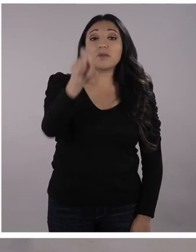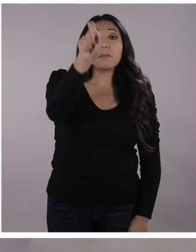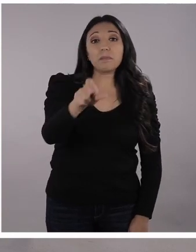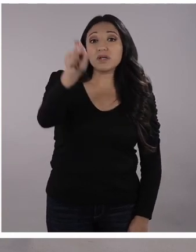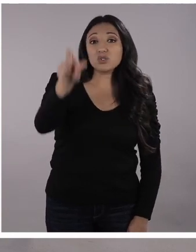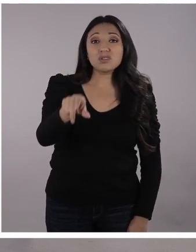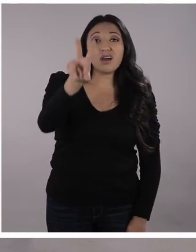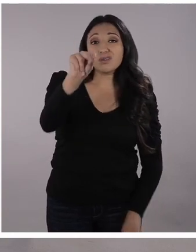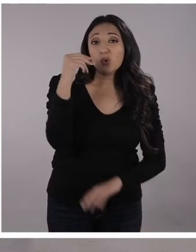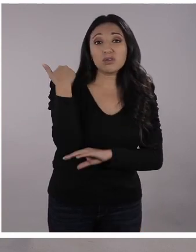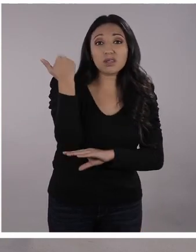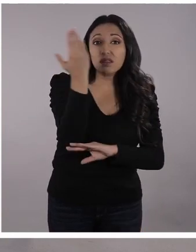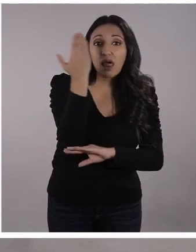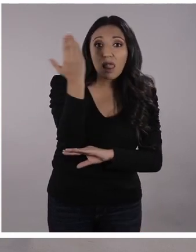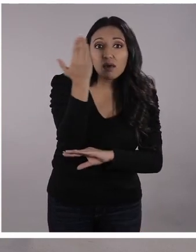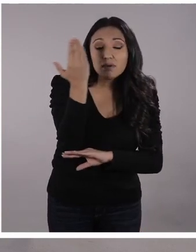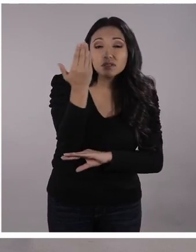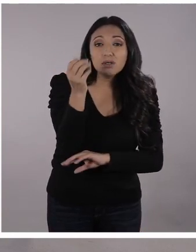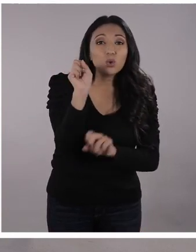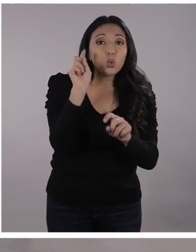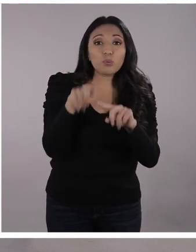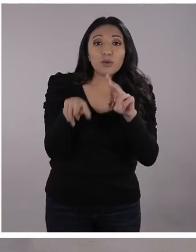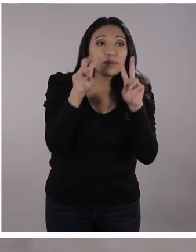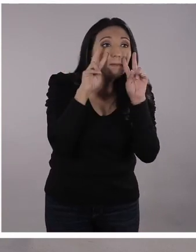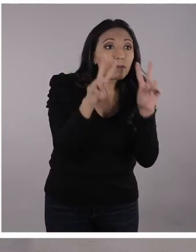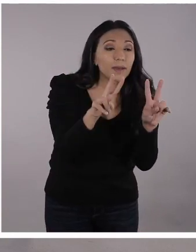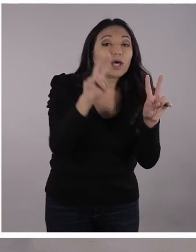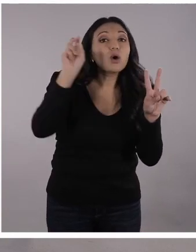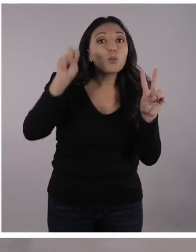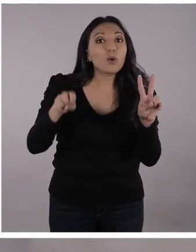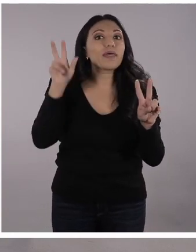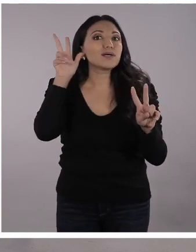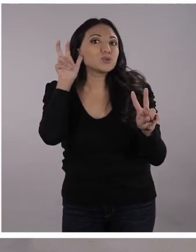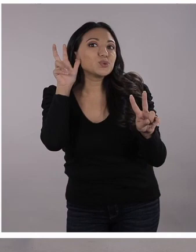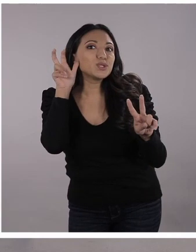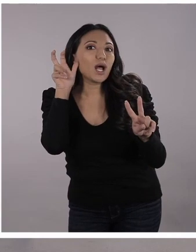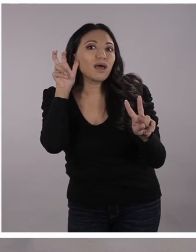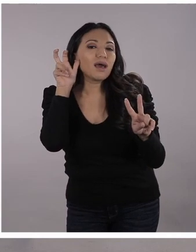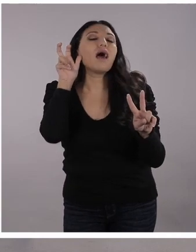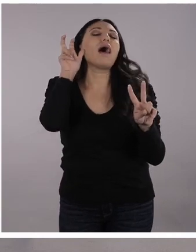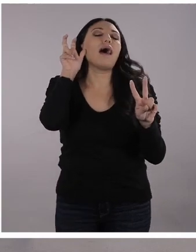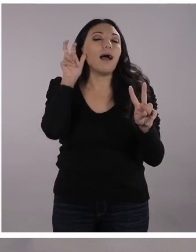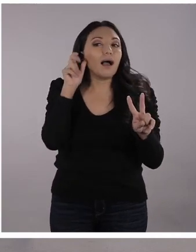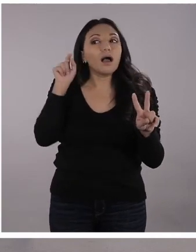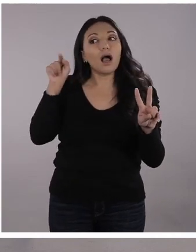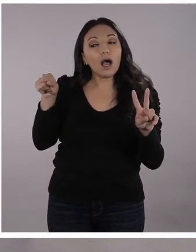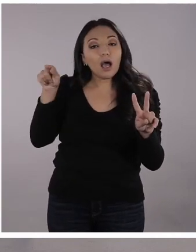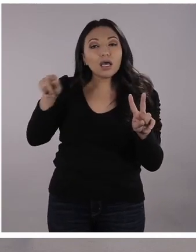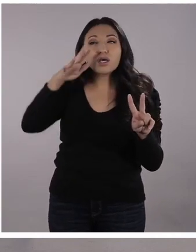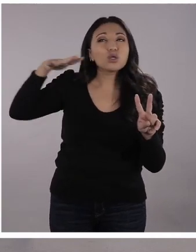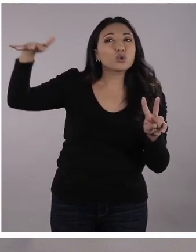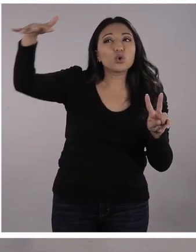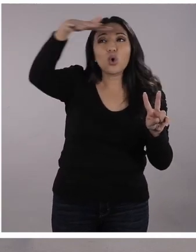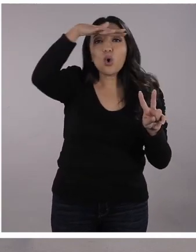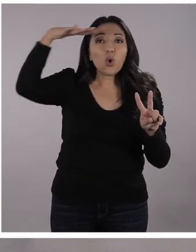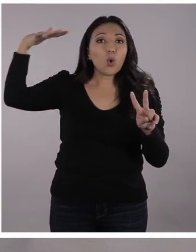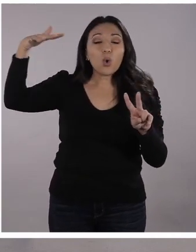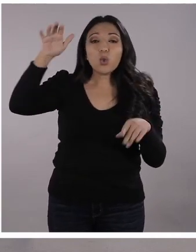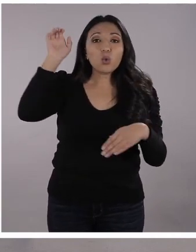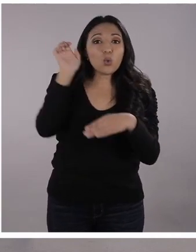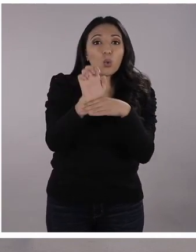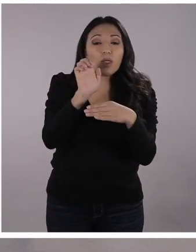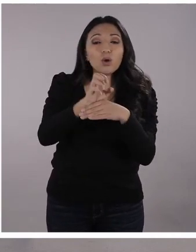tenemos para seguir aprendiendo. ¡Súper! Por ejemplo, la franja de Educa Radio en todos los medios comunitarios populares educativos del país.